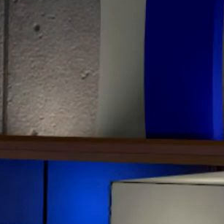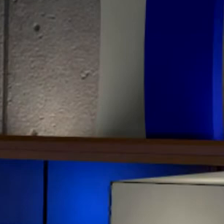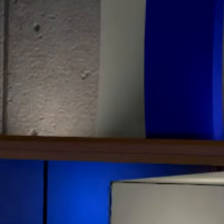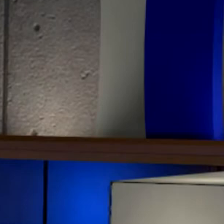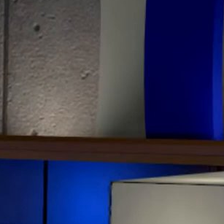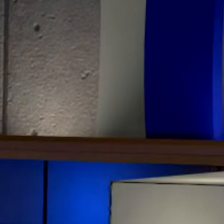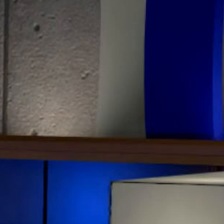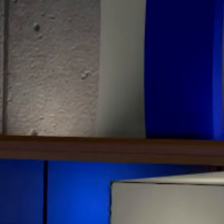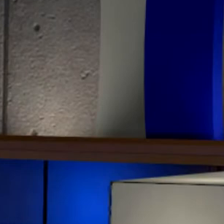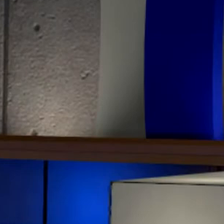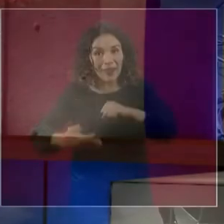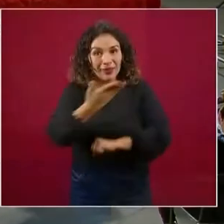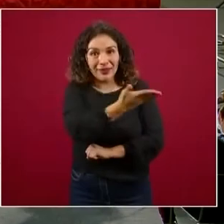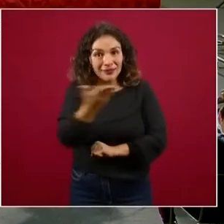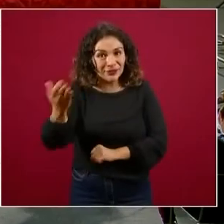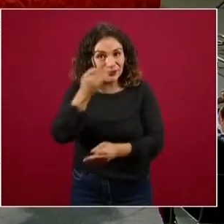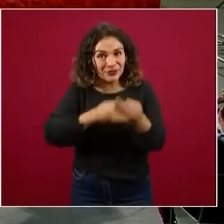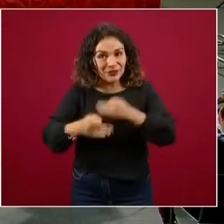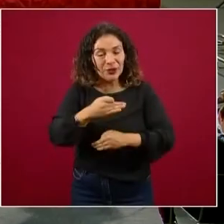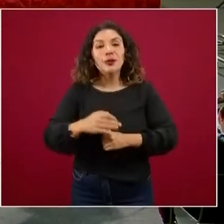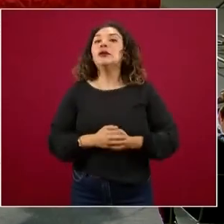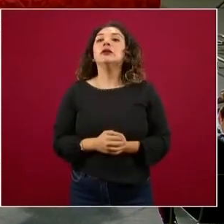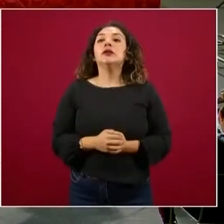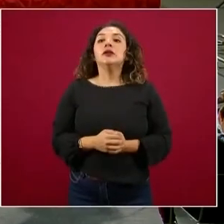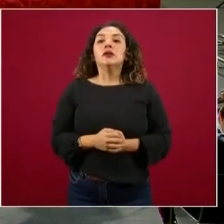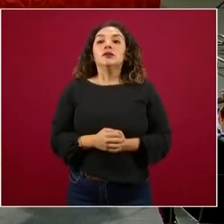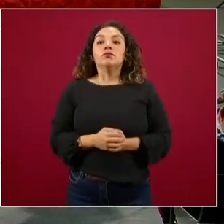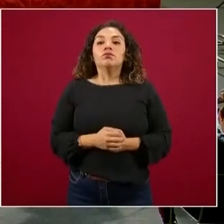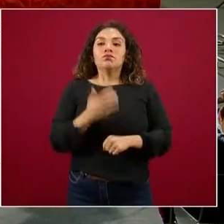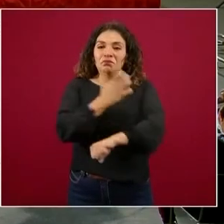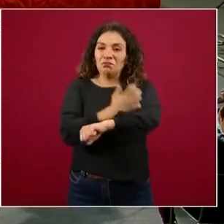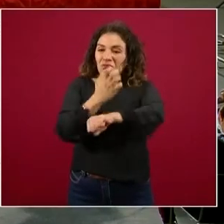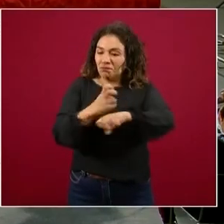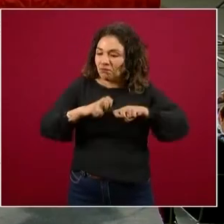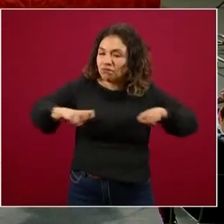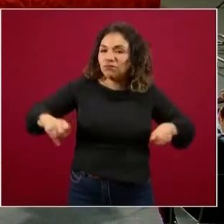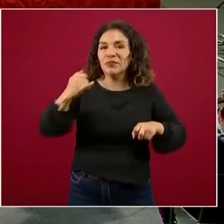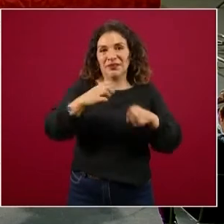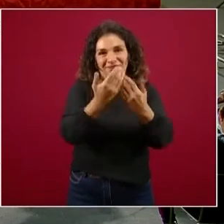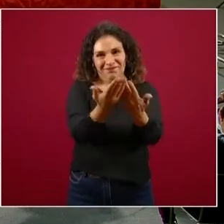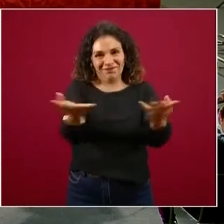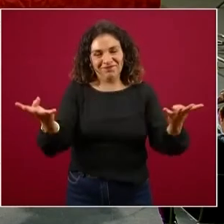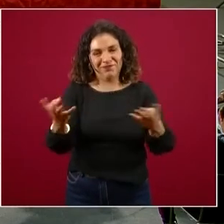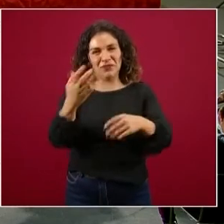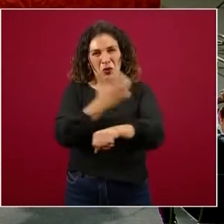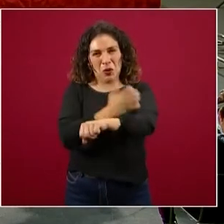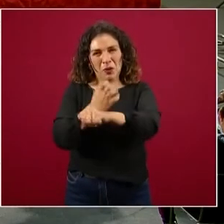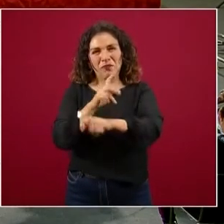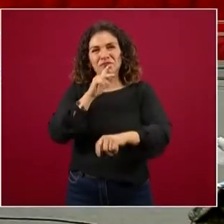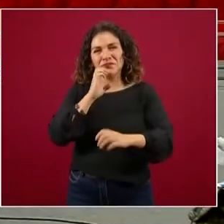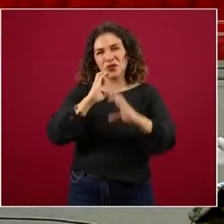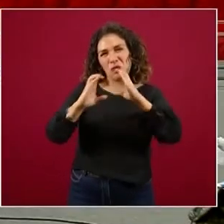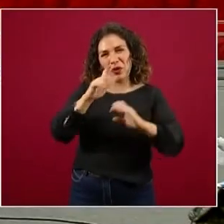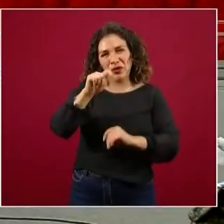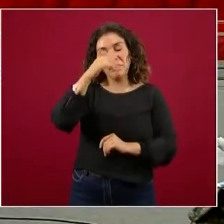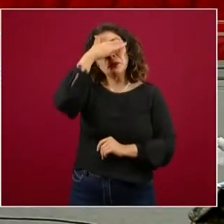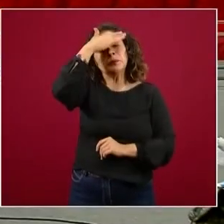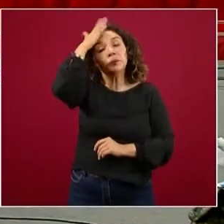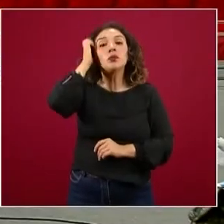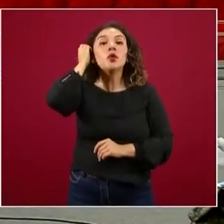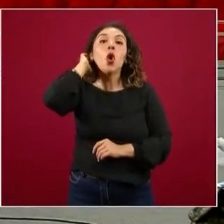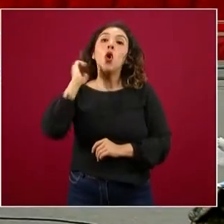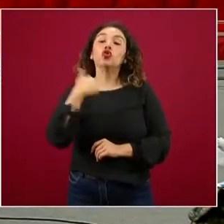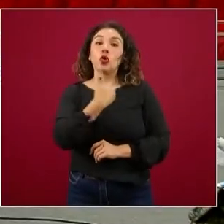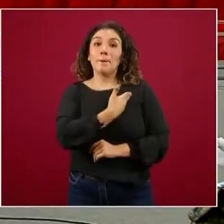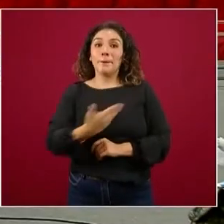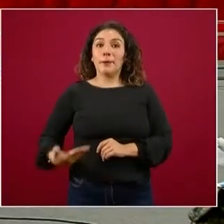Hoy en la conferencia de medios, que a partir de esta misma semana también se imparte, que encabeza el secretario de Educación Pública, Esteban